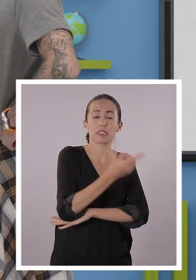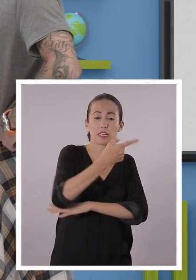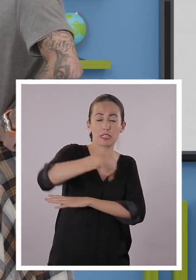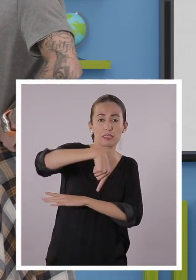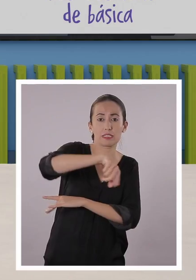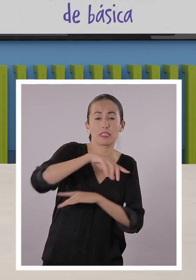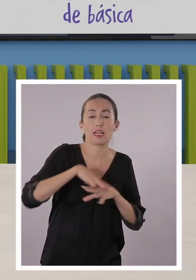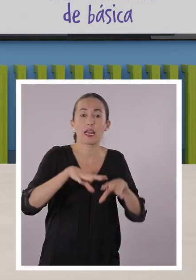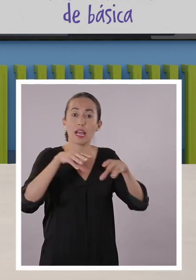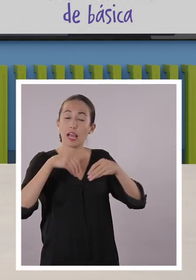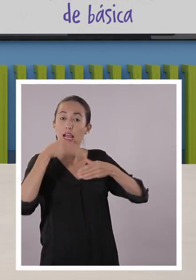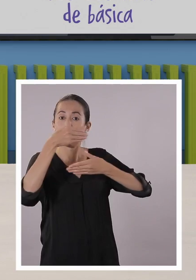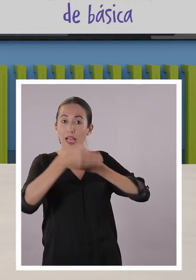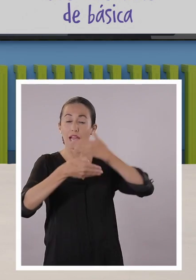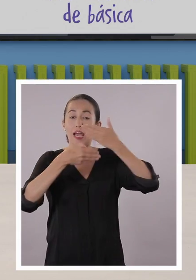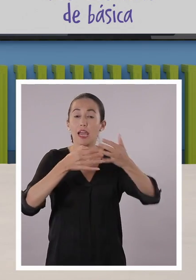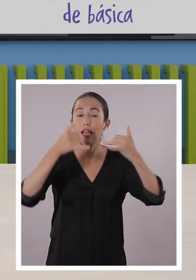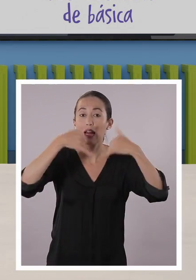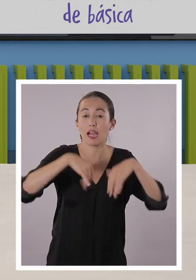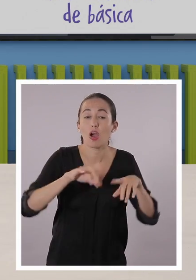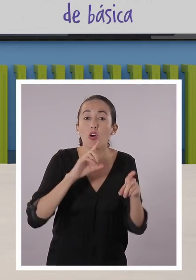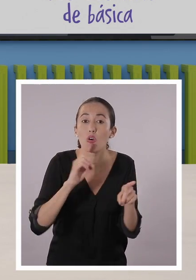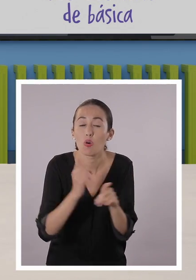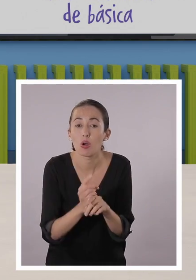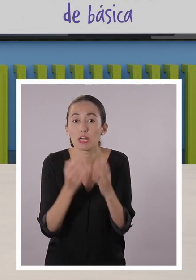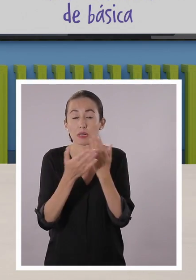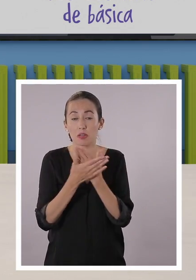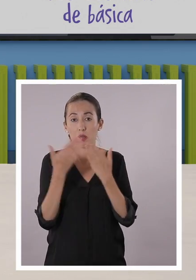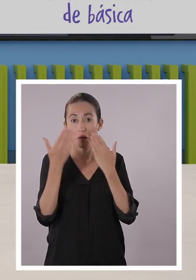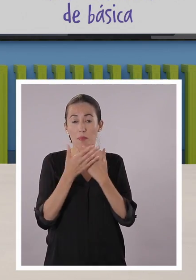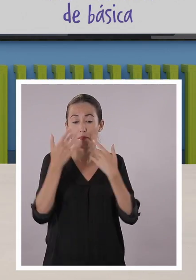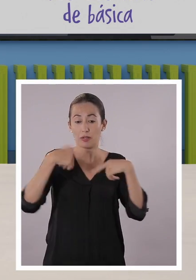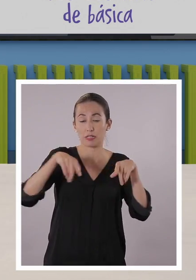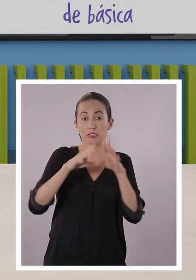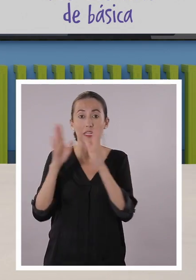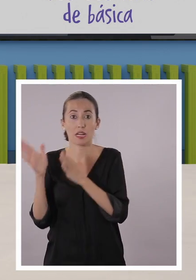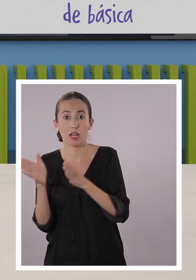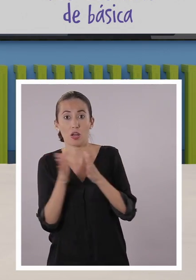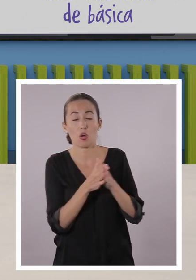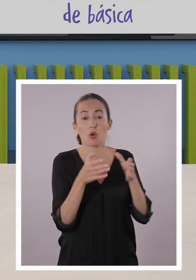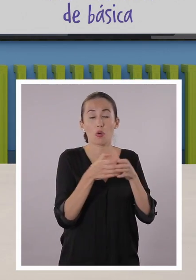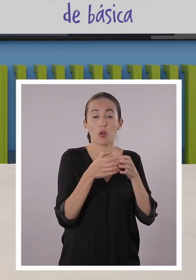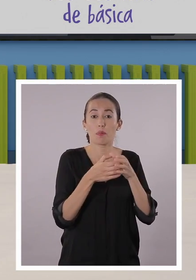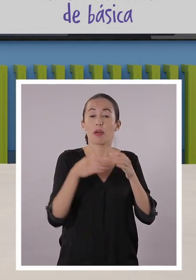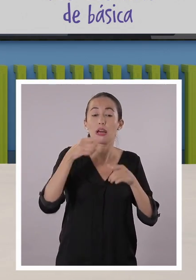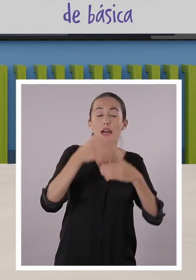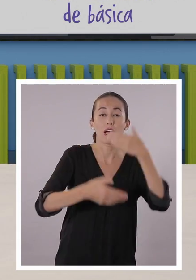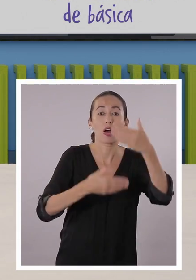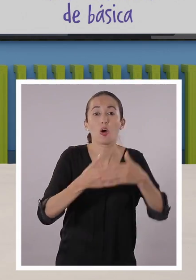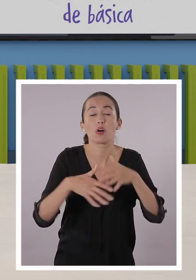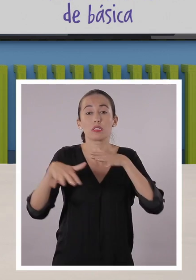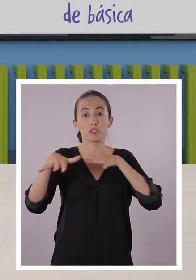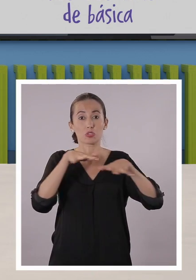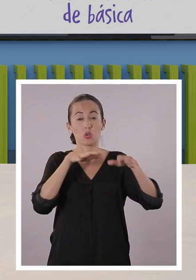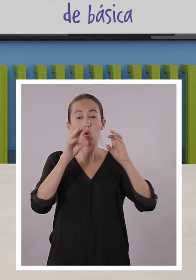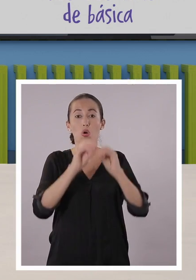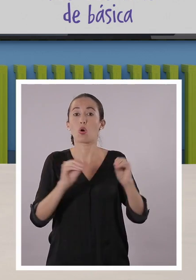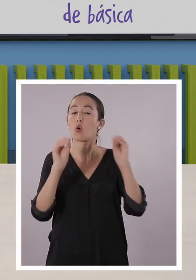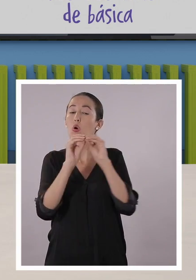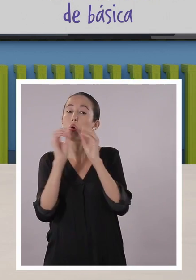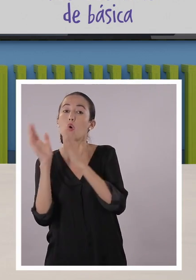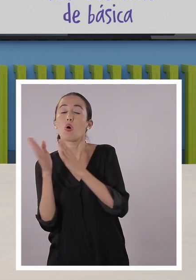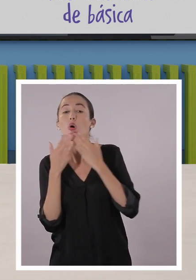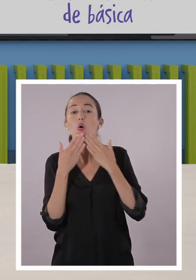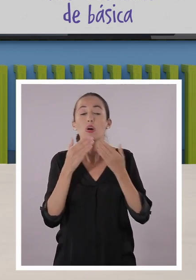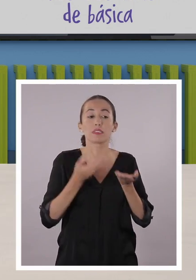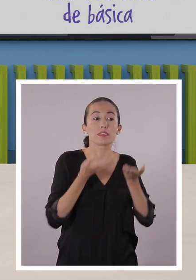Debería ser el sujeto, ¿no, profe? Sí, son un sujeto pasivo. No están realizando ninguna acción. Simplemente la